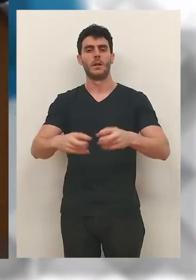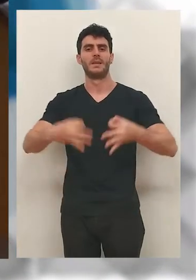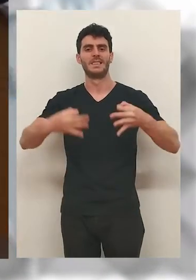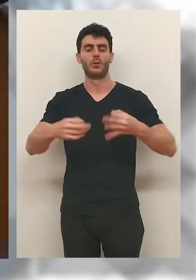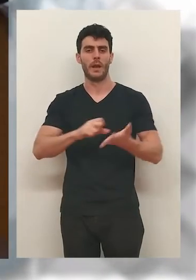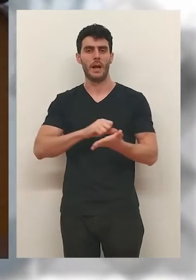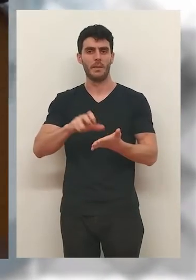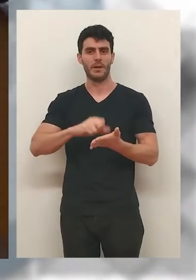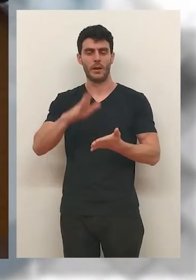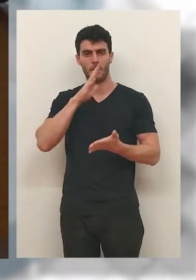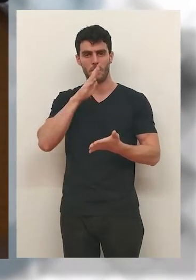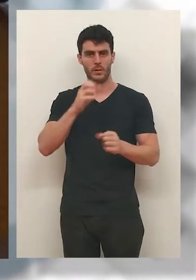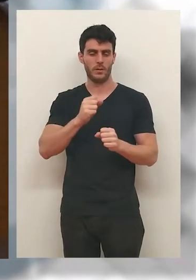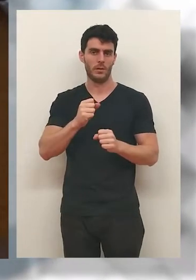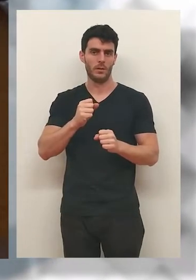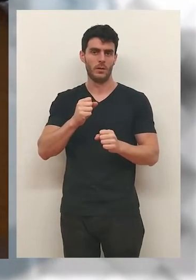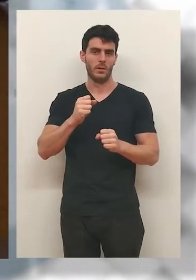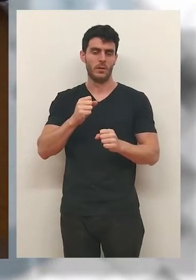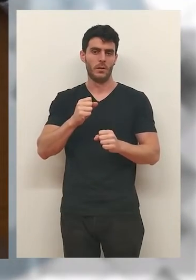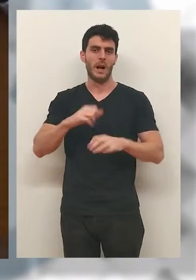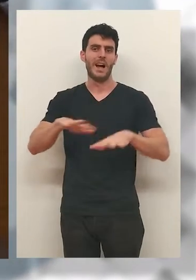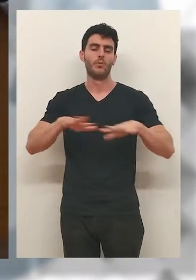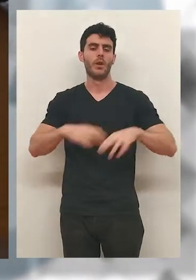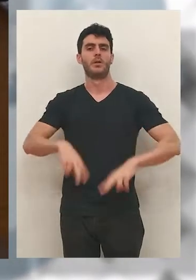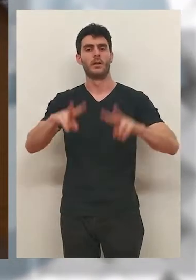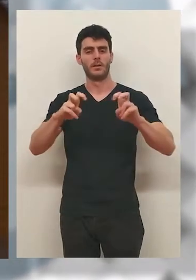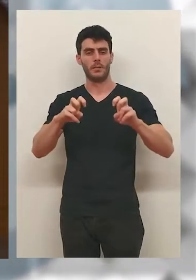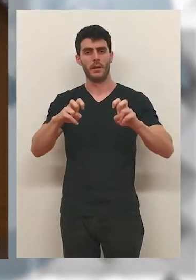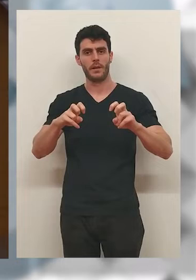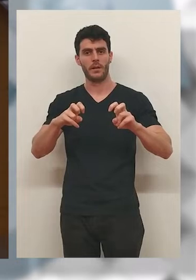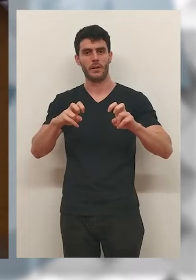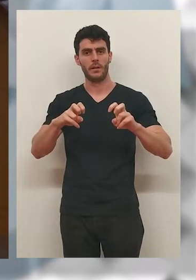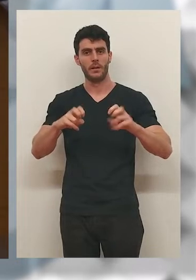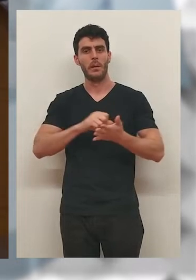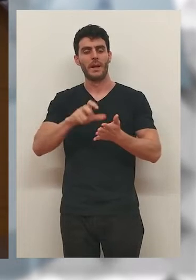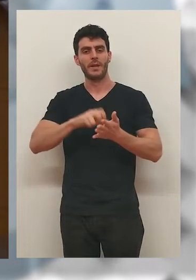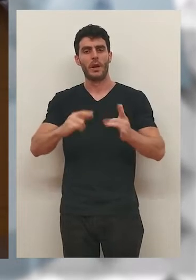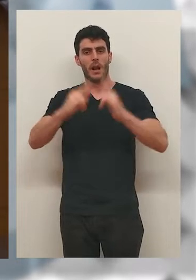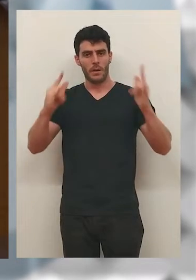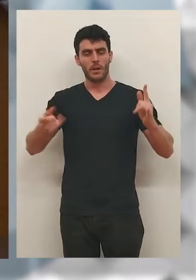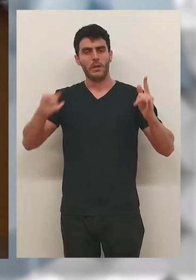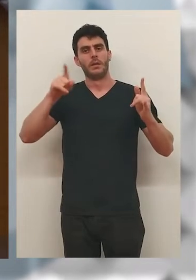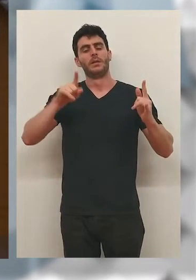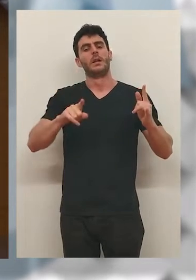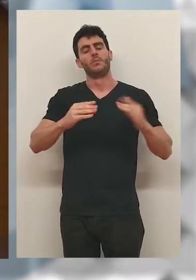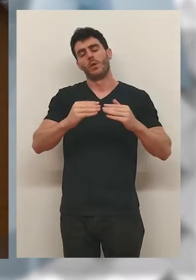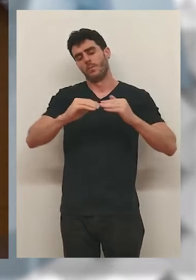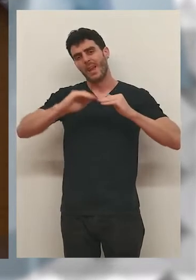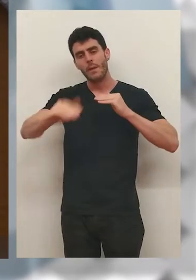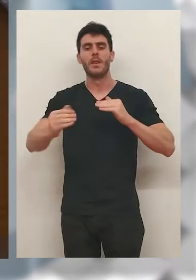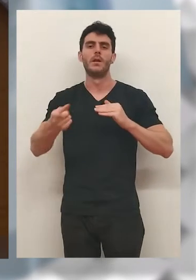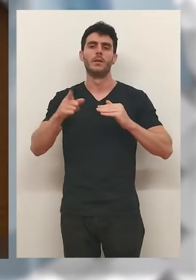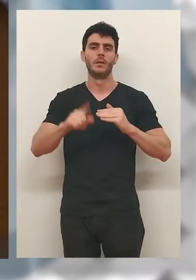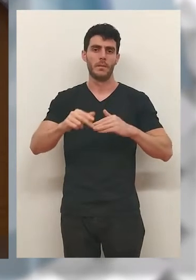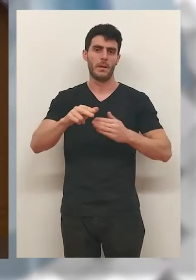Sería la cuestión de la seguridad peatonal en cuanto a la actuación en temas de elevación de pasos peatonales,